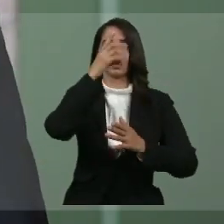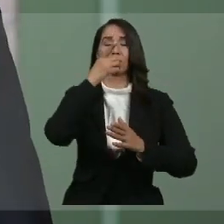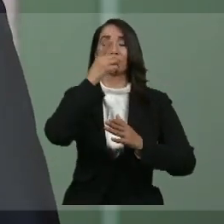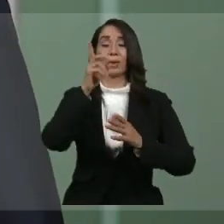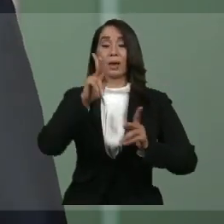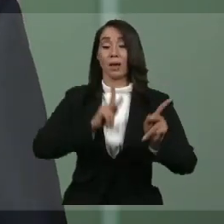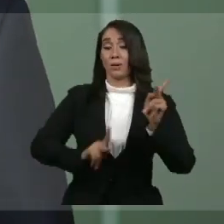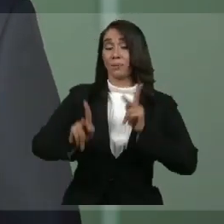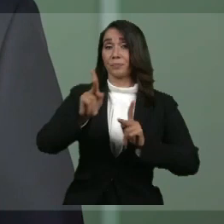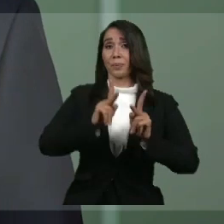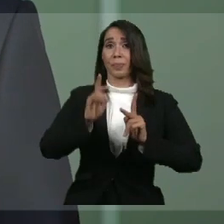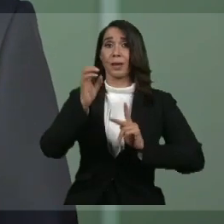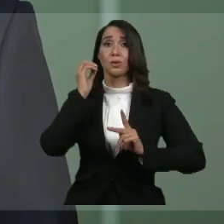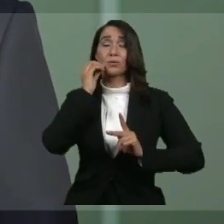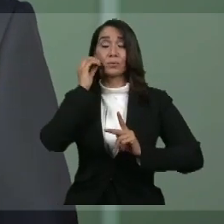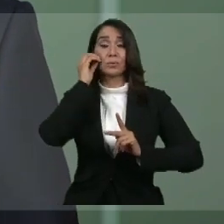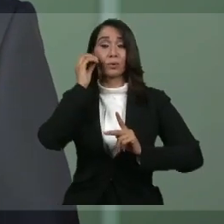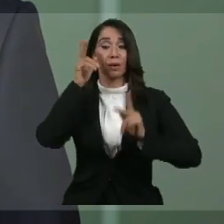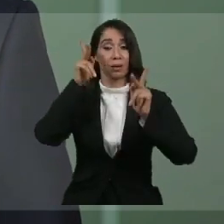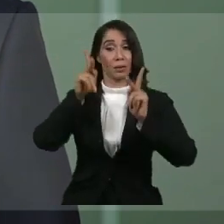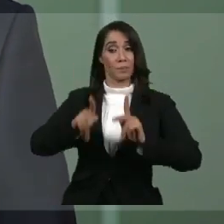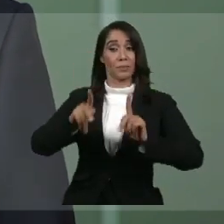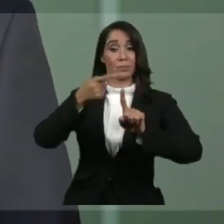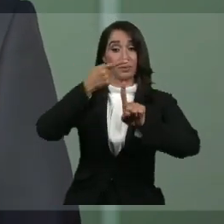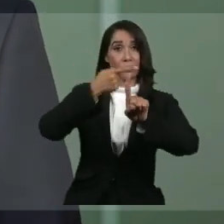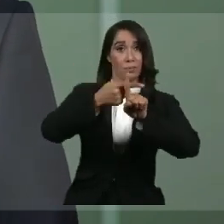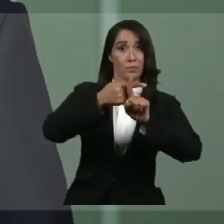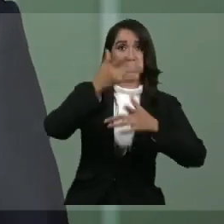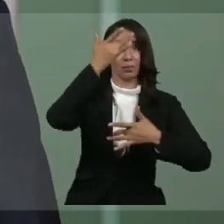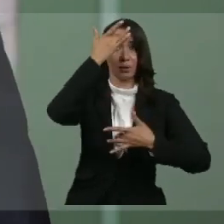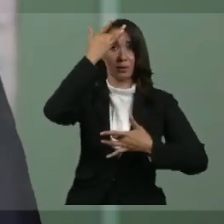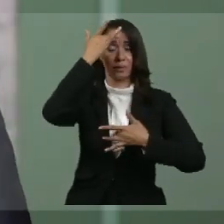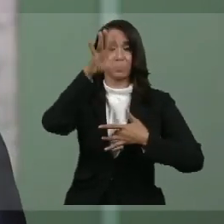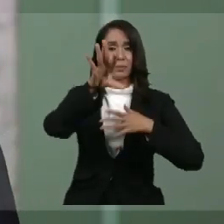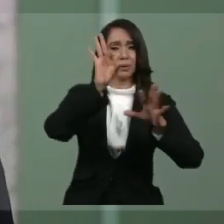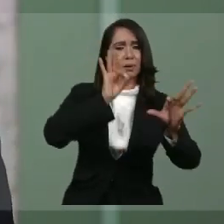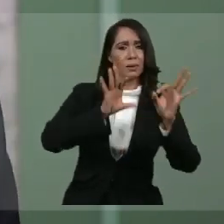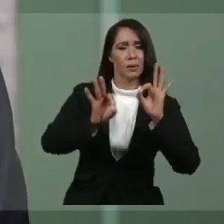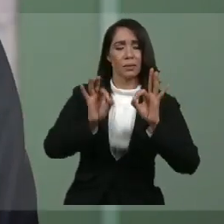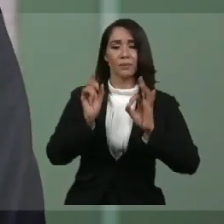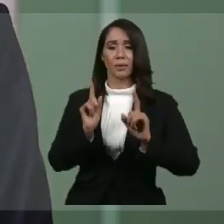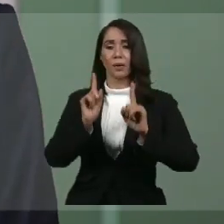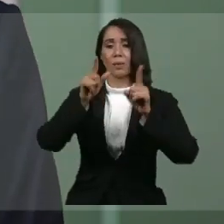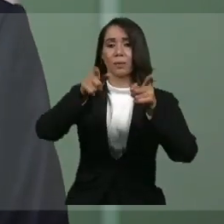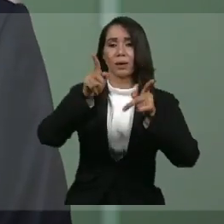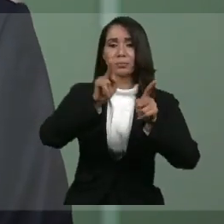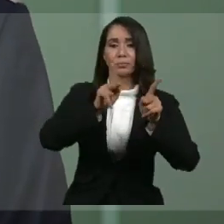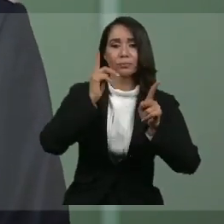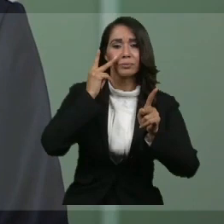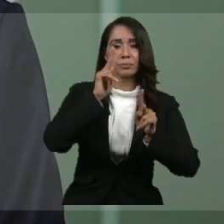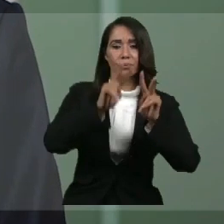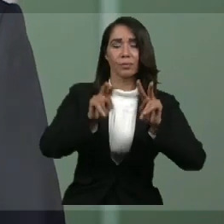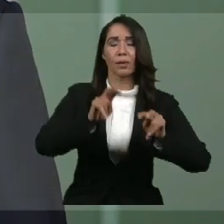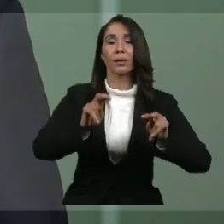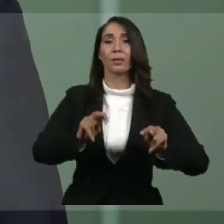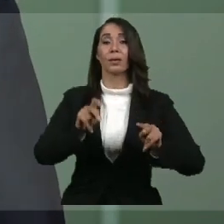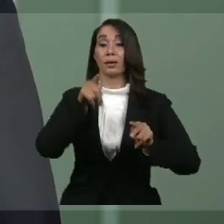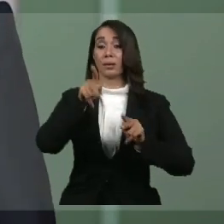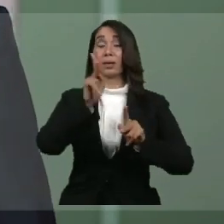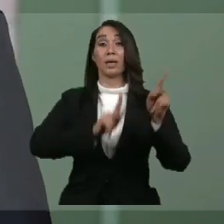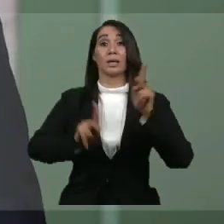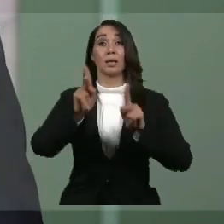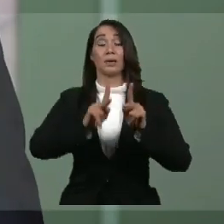visitan en sus hogares a todos los casos positivos que identifican los laboratorios. En esa visita,